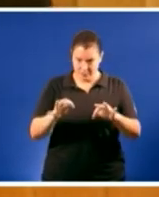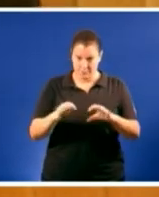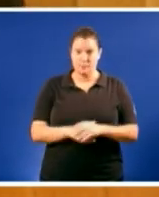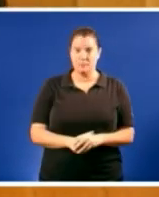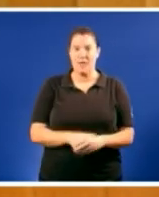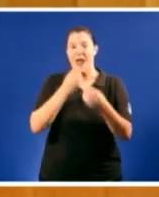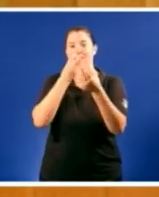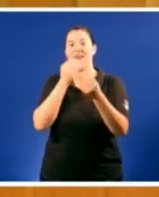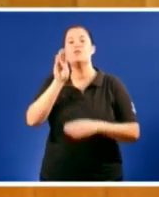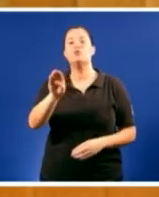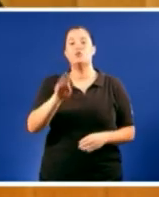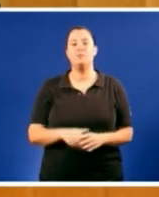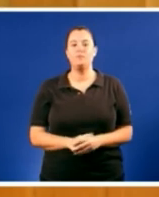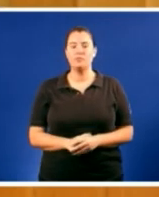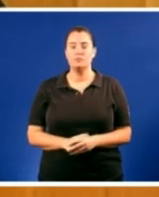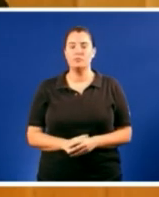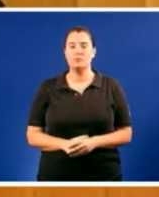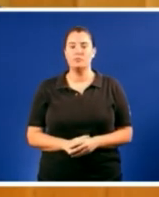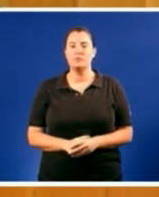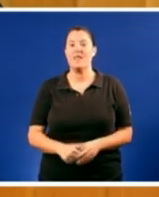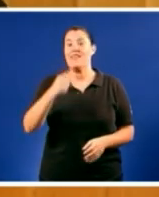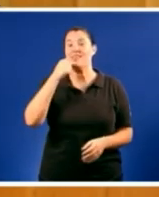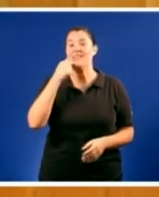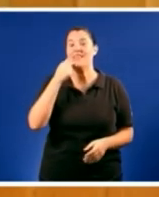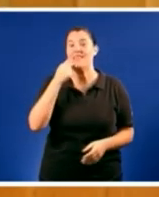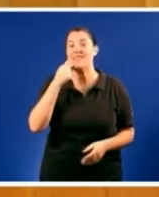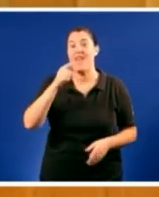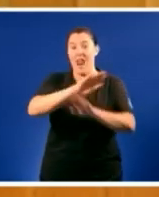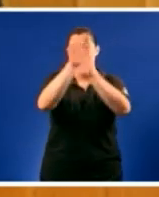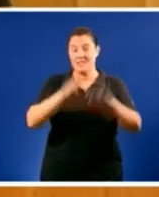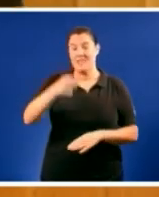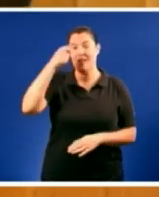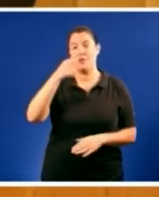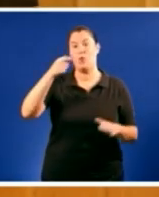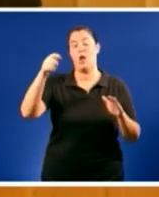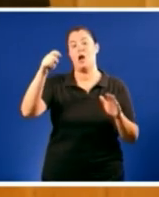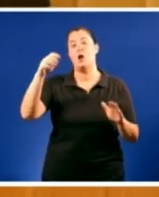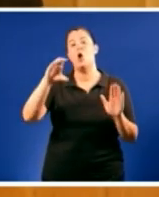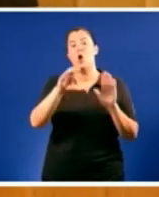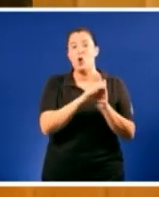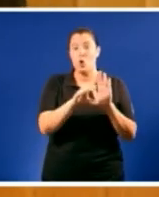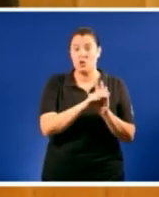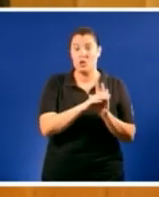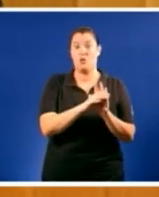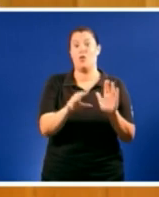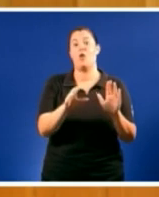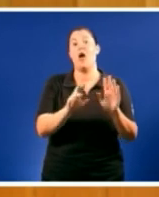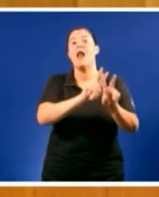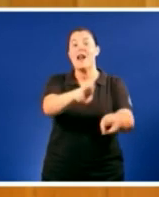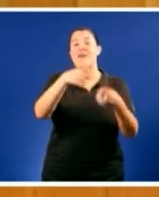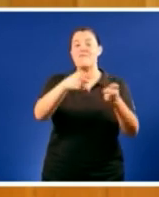declaracións desde a sentencia del Tribunal Constitucional que echou abaixo a reforma do Estatuto catalán